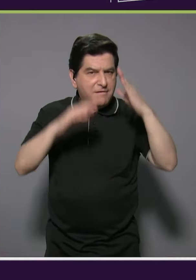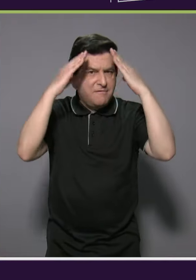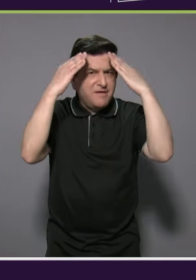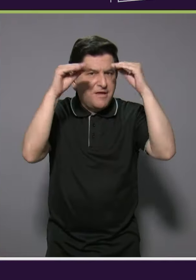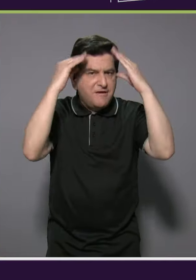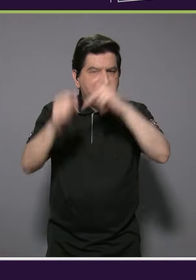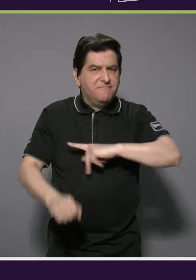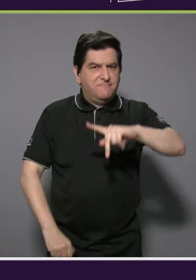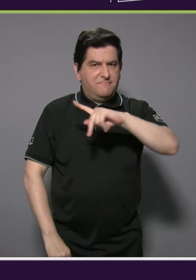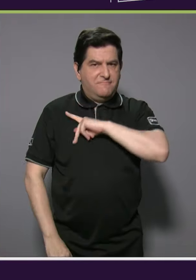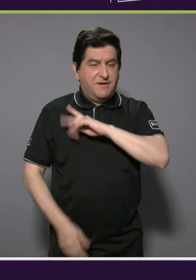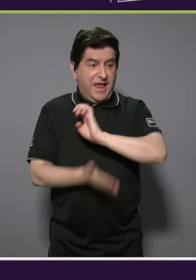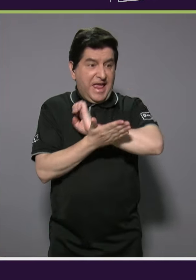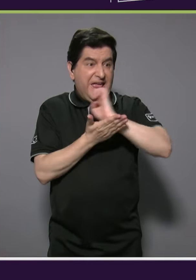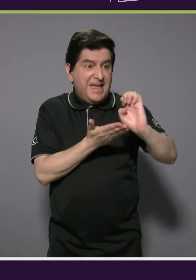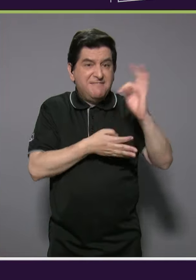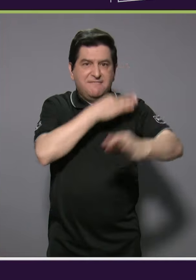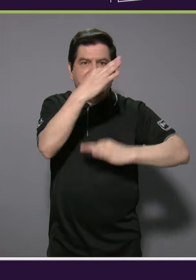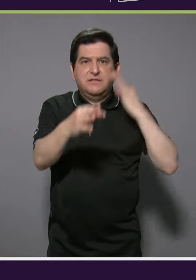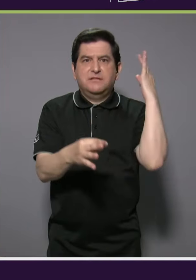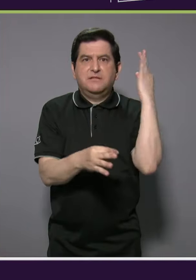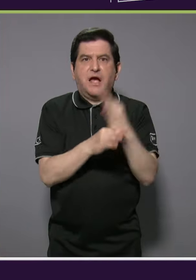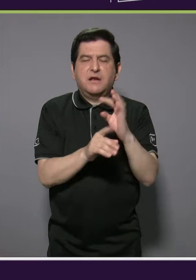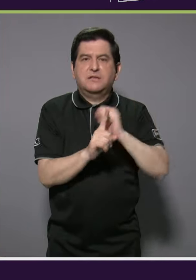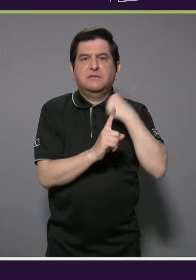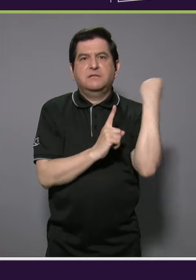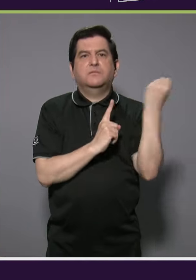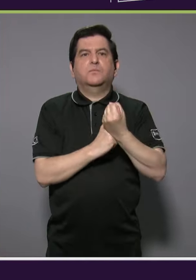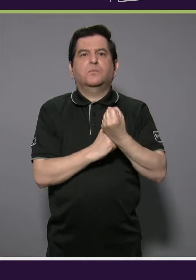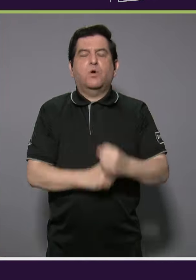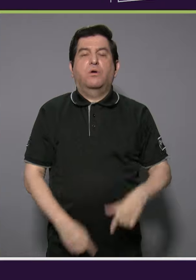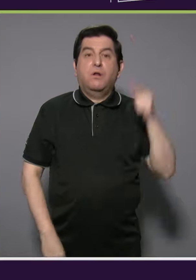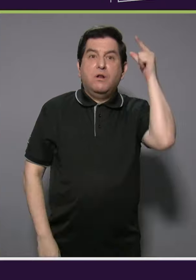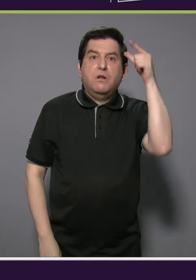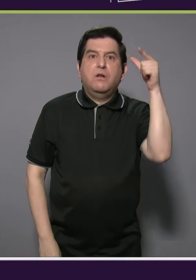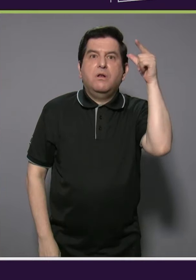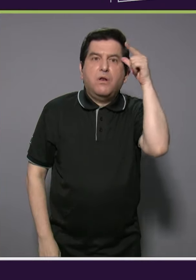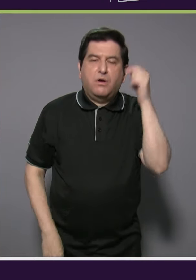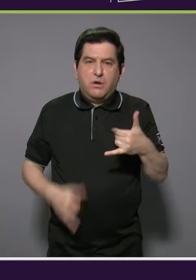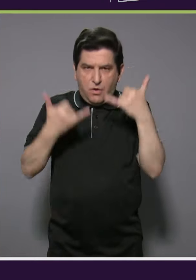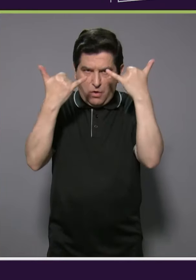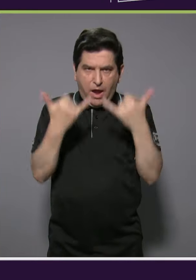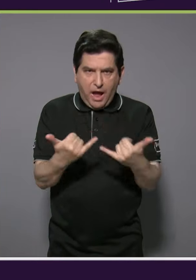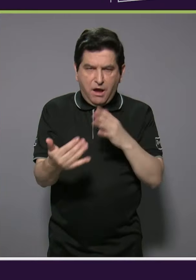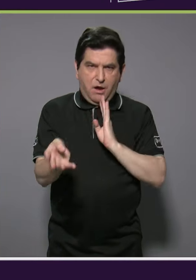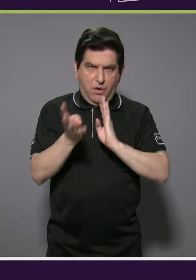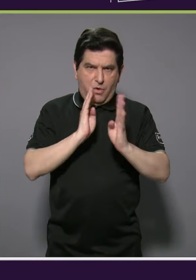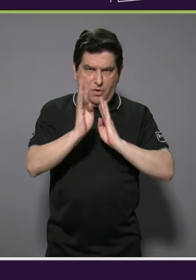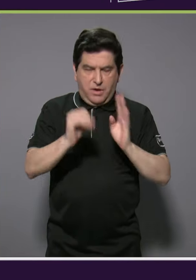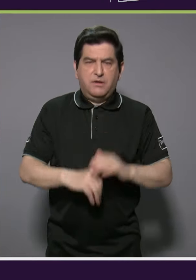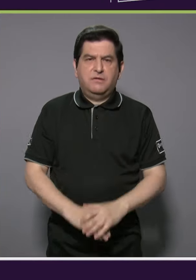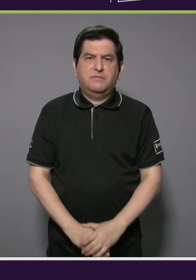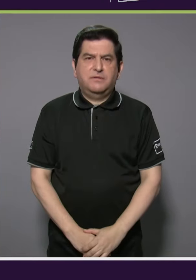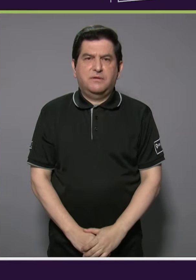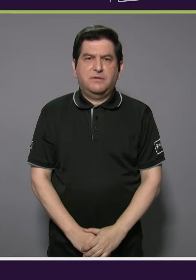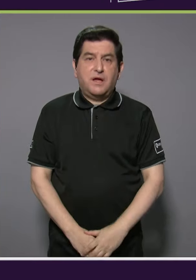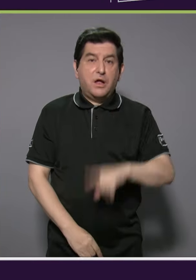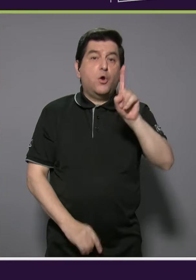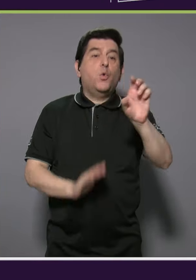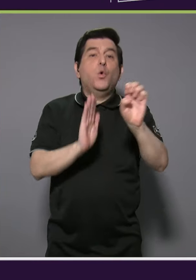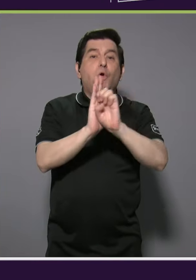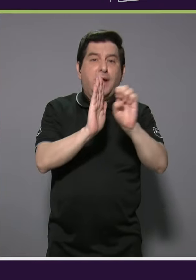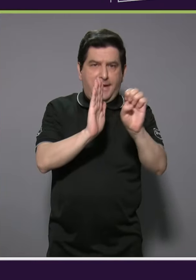personal para evitar este tipo de situaciones. Y por supuesto en este momento estamos hablando nada más de un